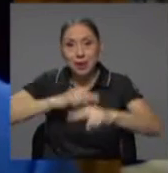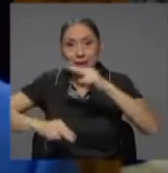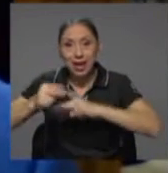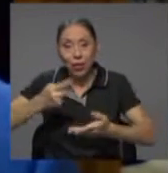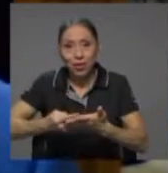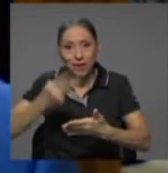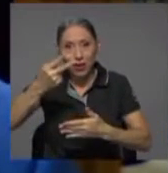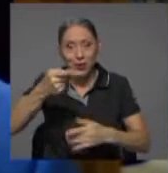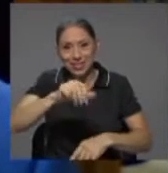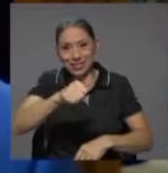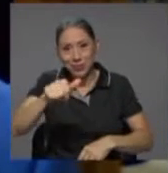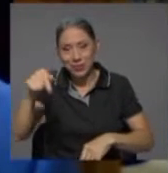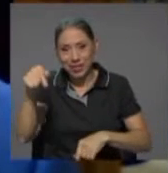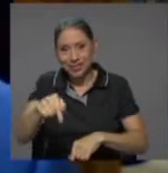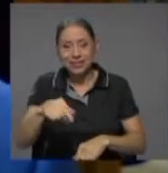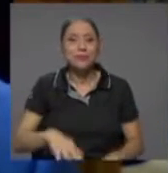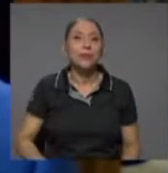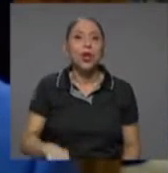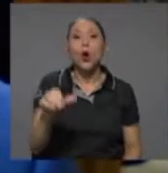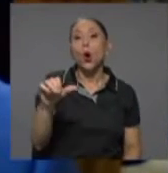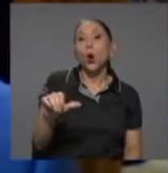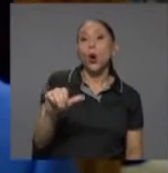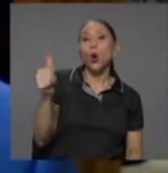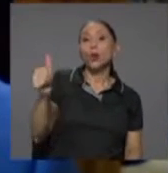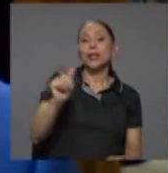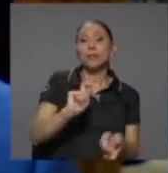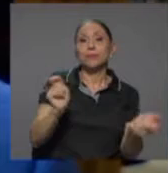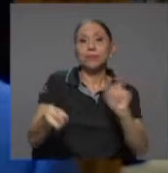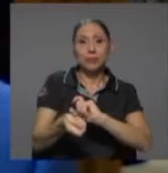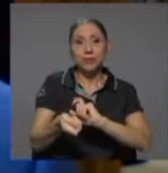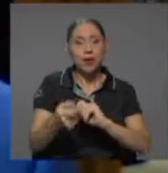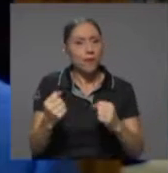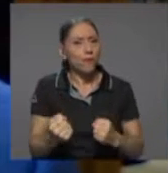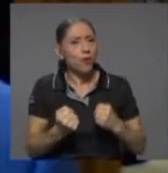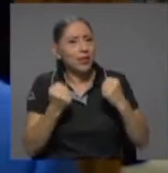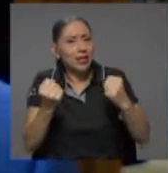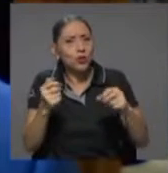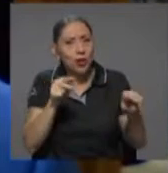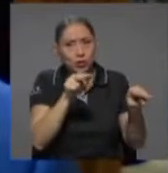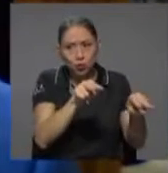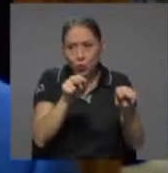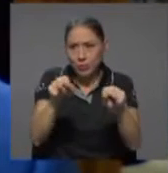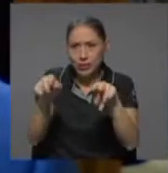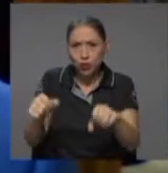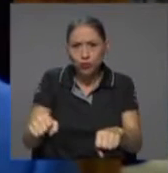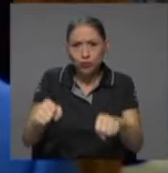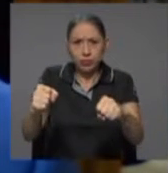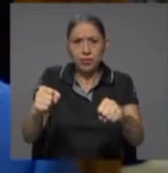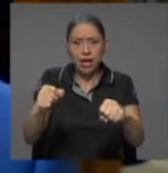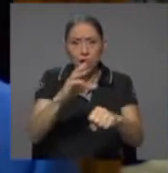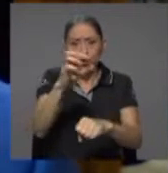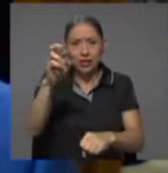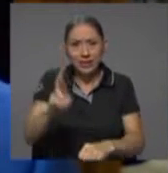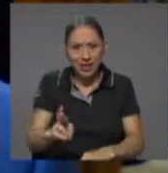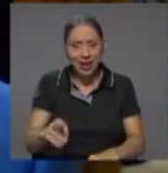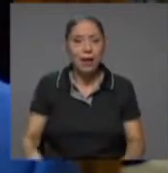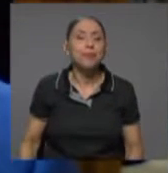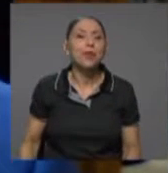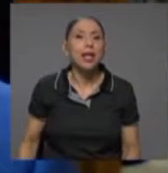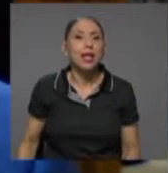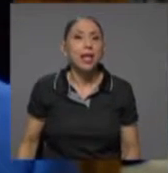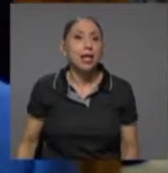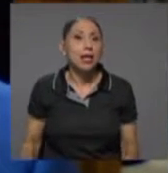que introdujo y fortaleció la supervisión consolidada en Costa Rica, y finalmente, tal vez